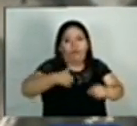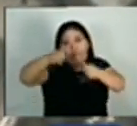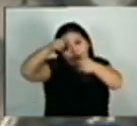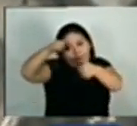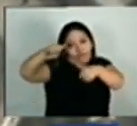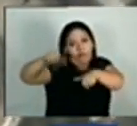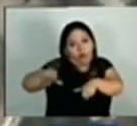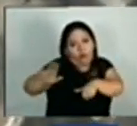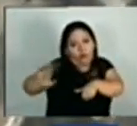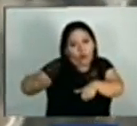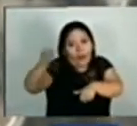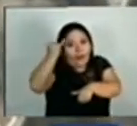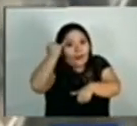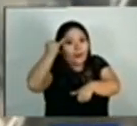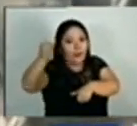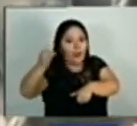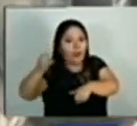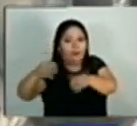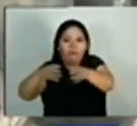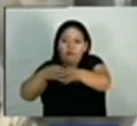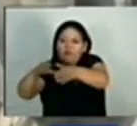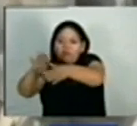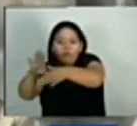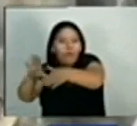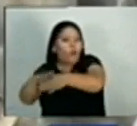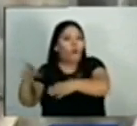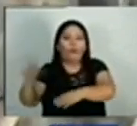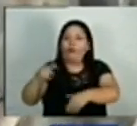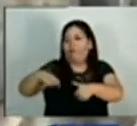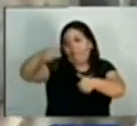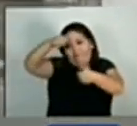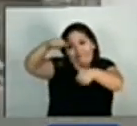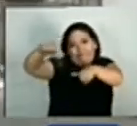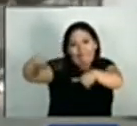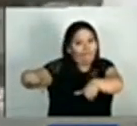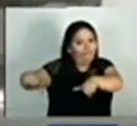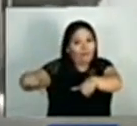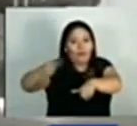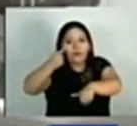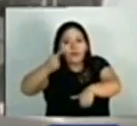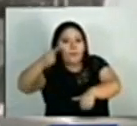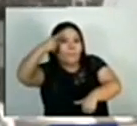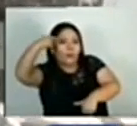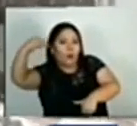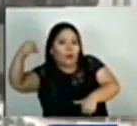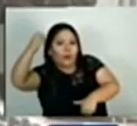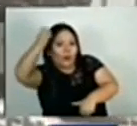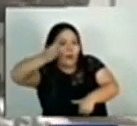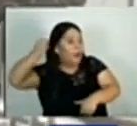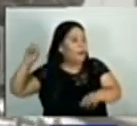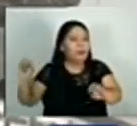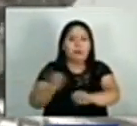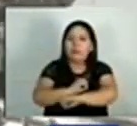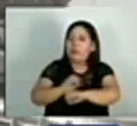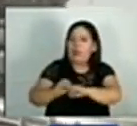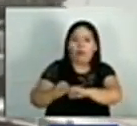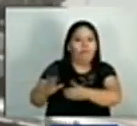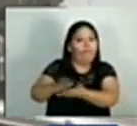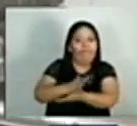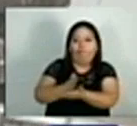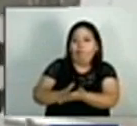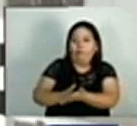en su ideología, en su forma de hacer resistencia, en su forma de ver la política, no coincidimos con ellos.